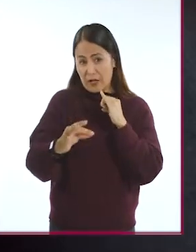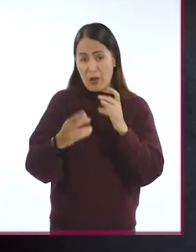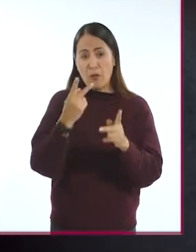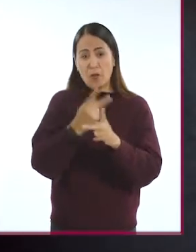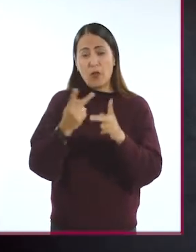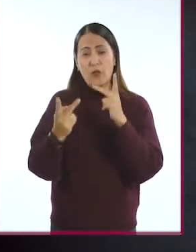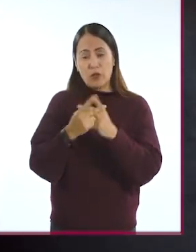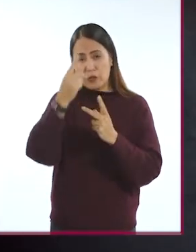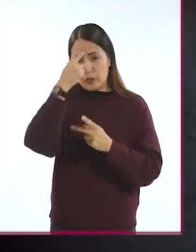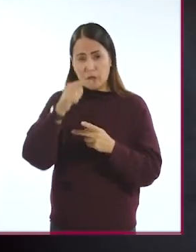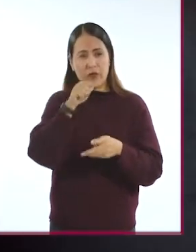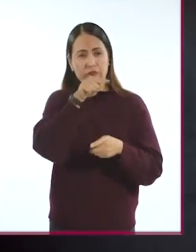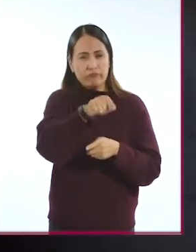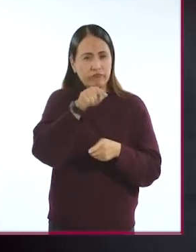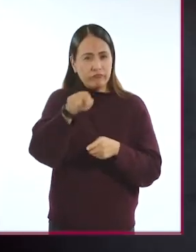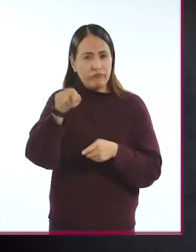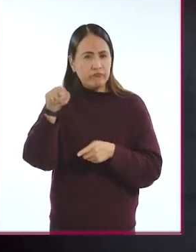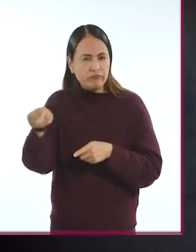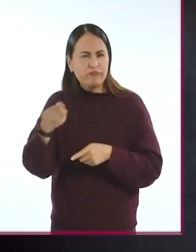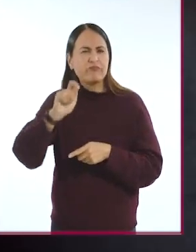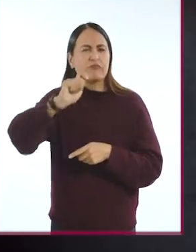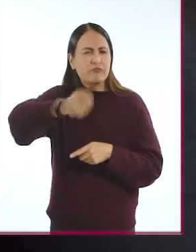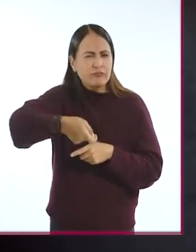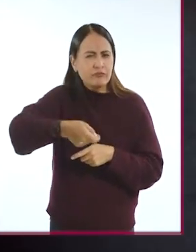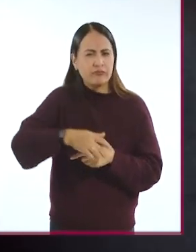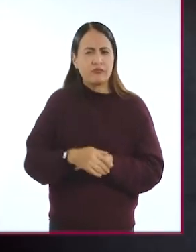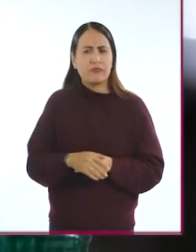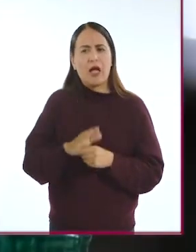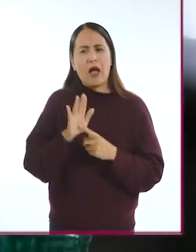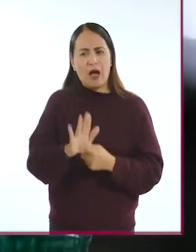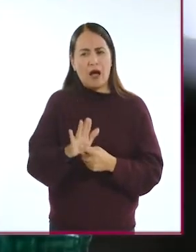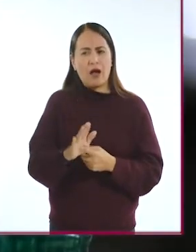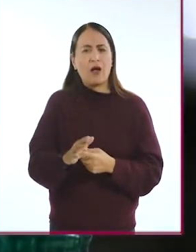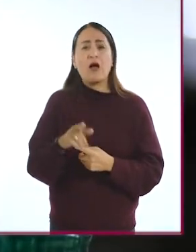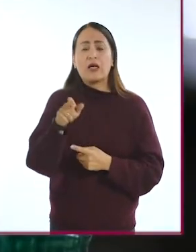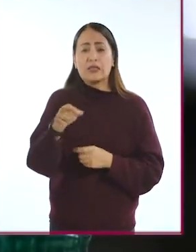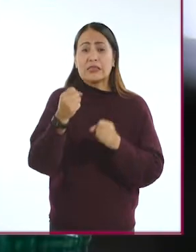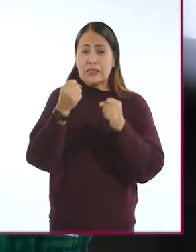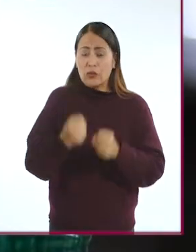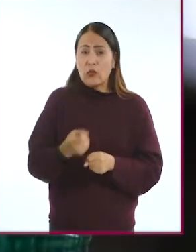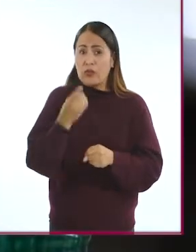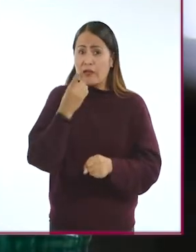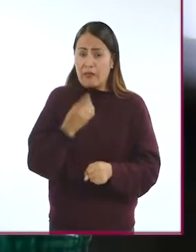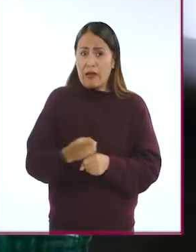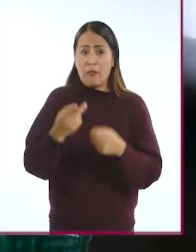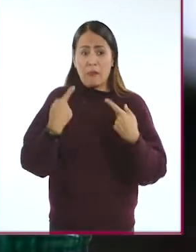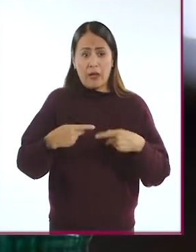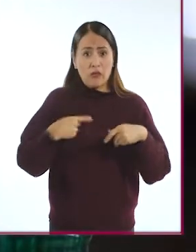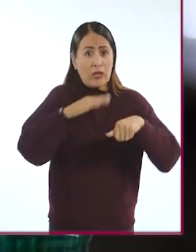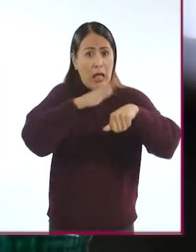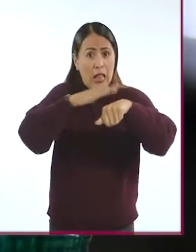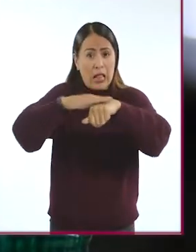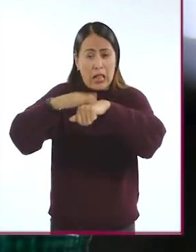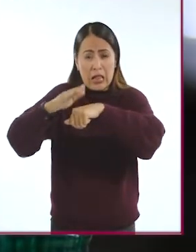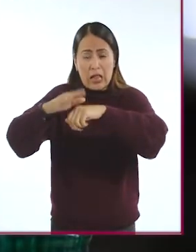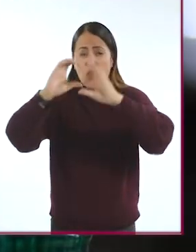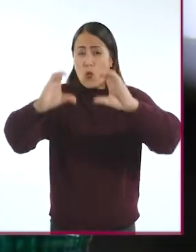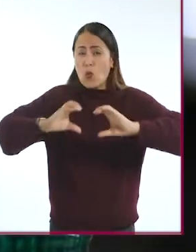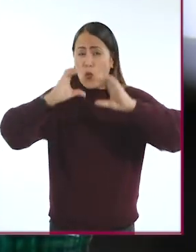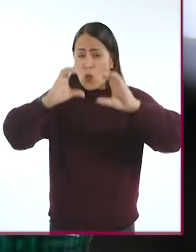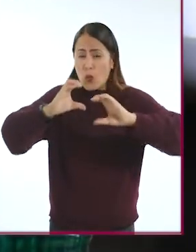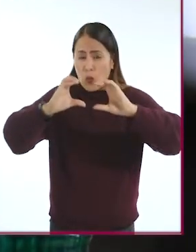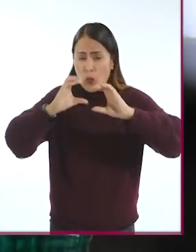están los productos para la señalización. En este caso, son los que permiten aumentar la seguridad y bienestar de las personas.